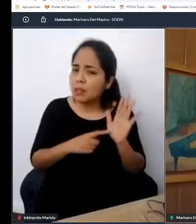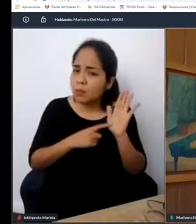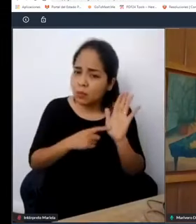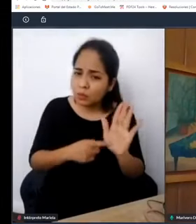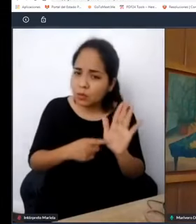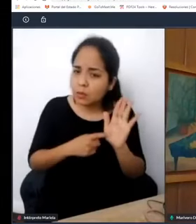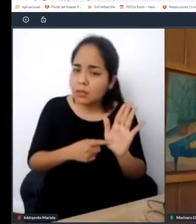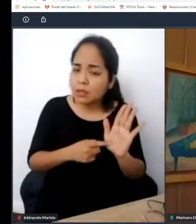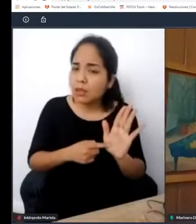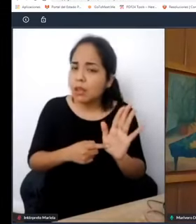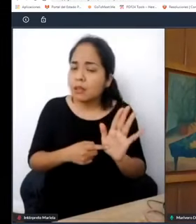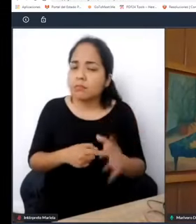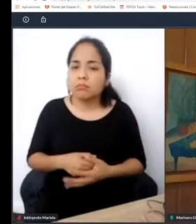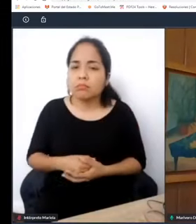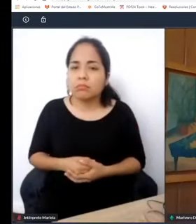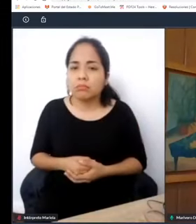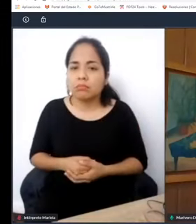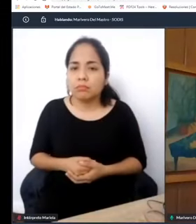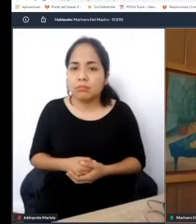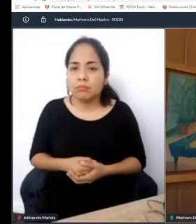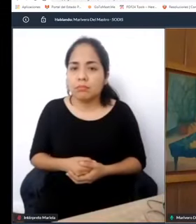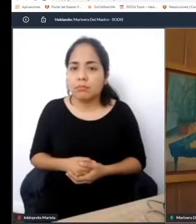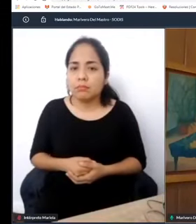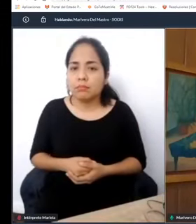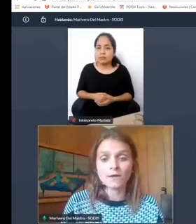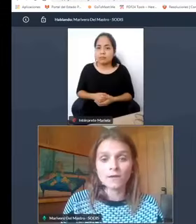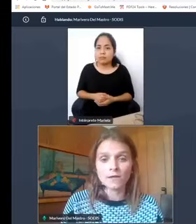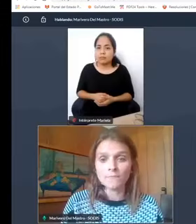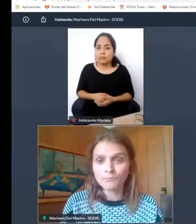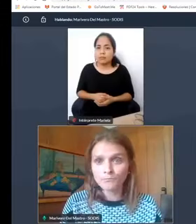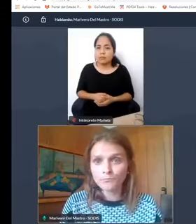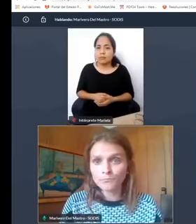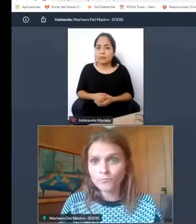para poder realmente...